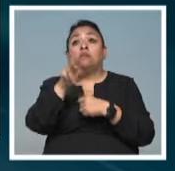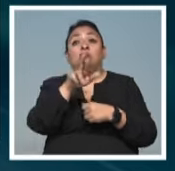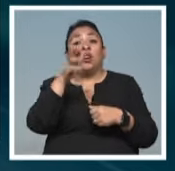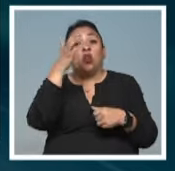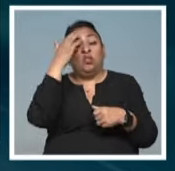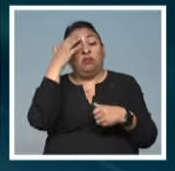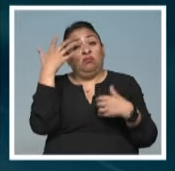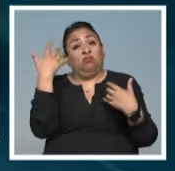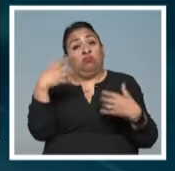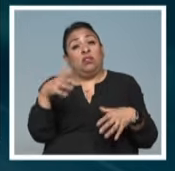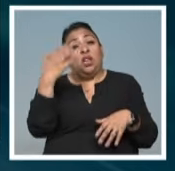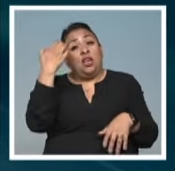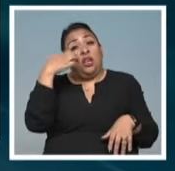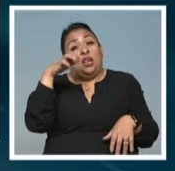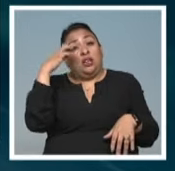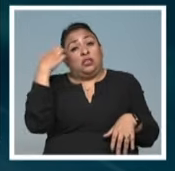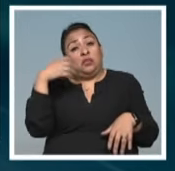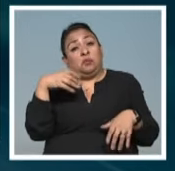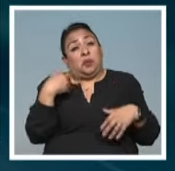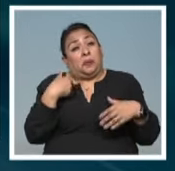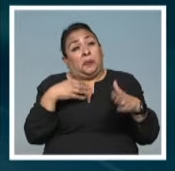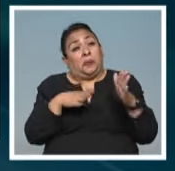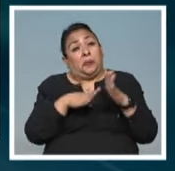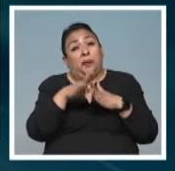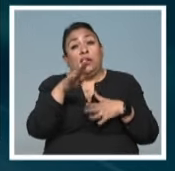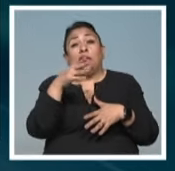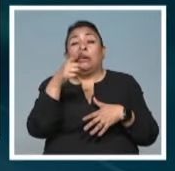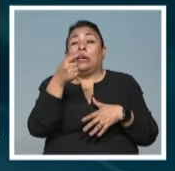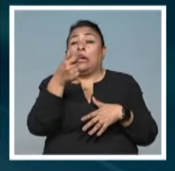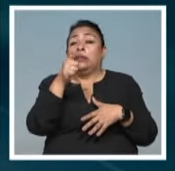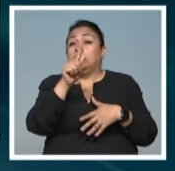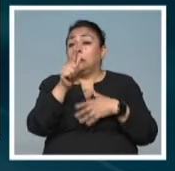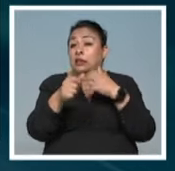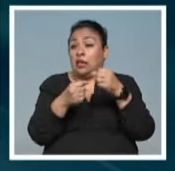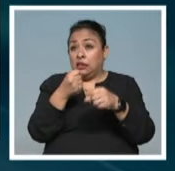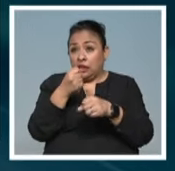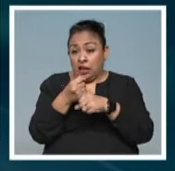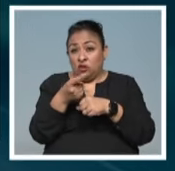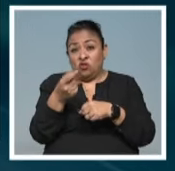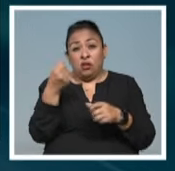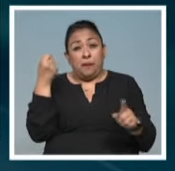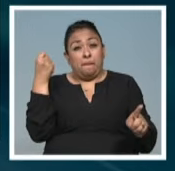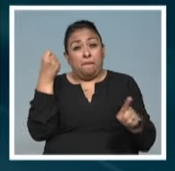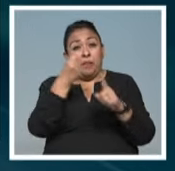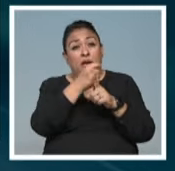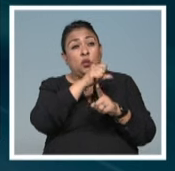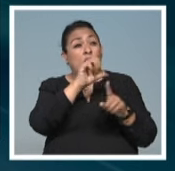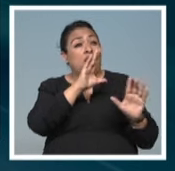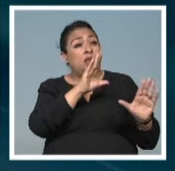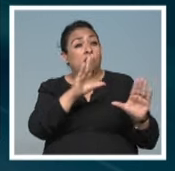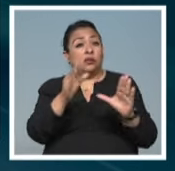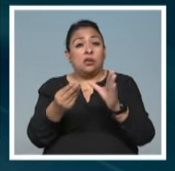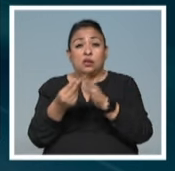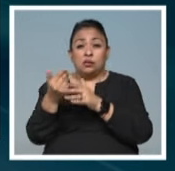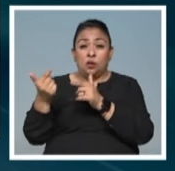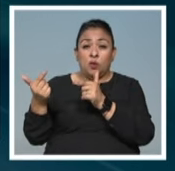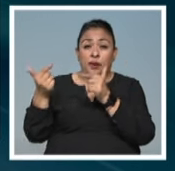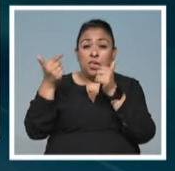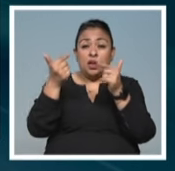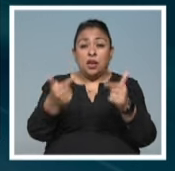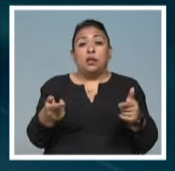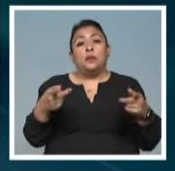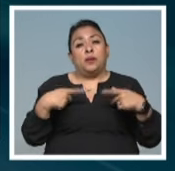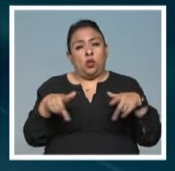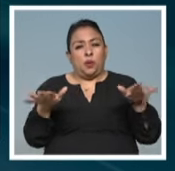su larga y fructífera trayectoria de casi siete décadas, por su impacto en la formación de nuevas generaciones de